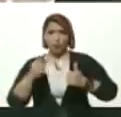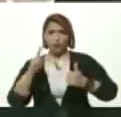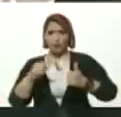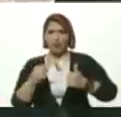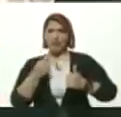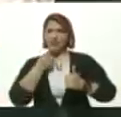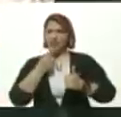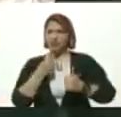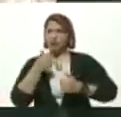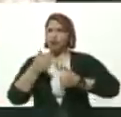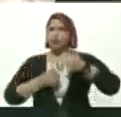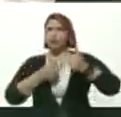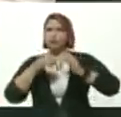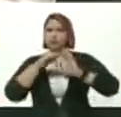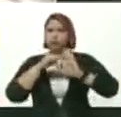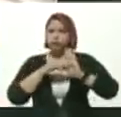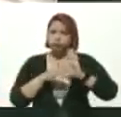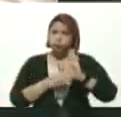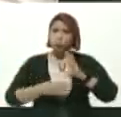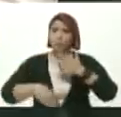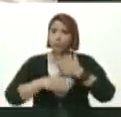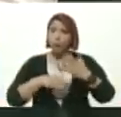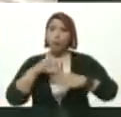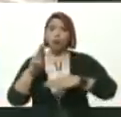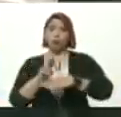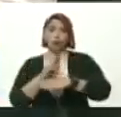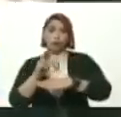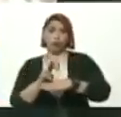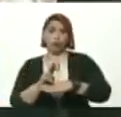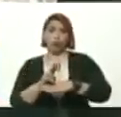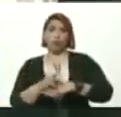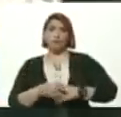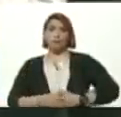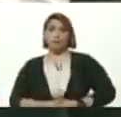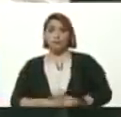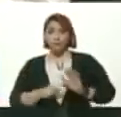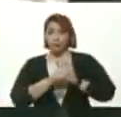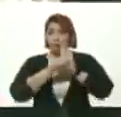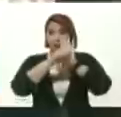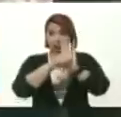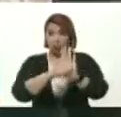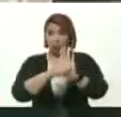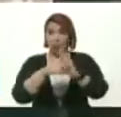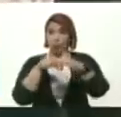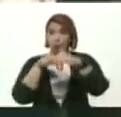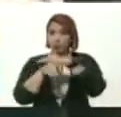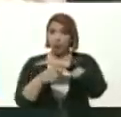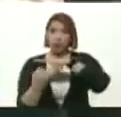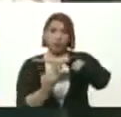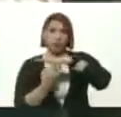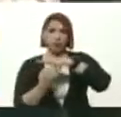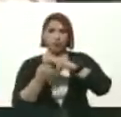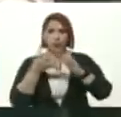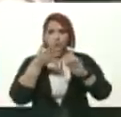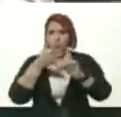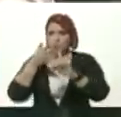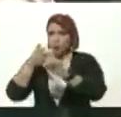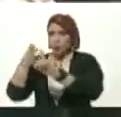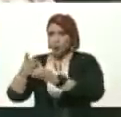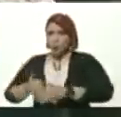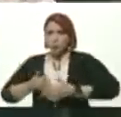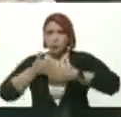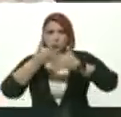señalamientos Que vamos A utilizar Señales En la institución Para orientar Y ayudar